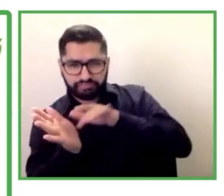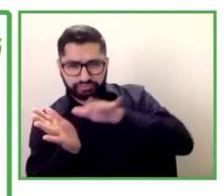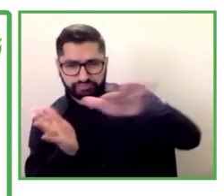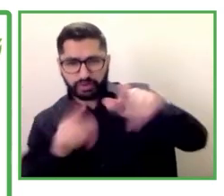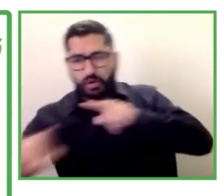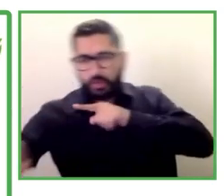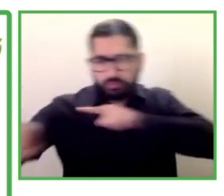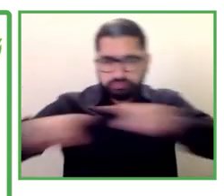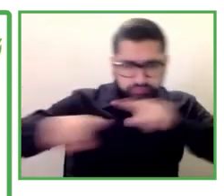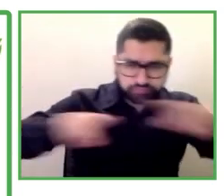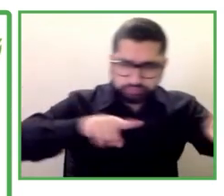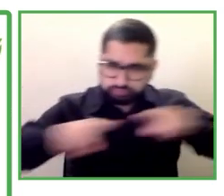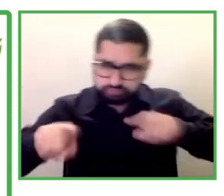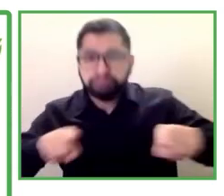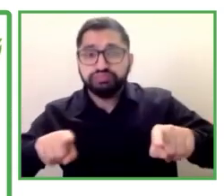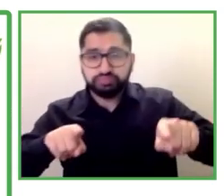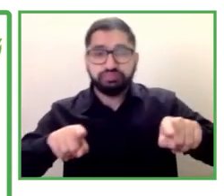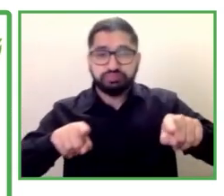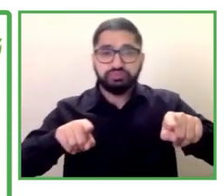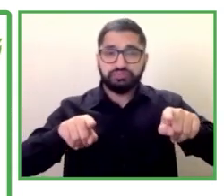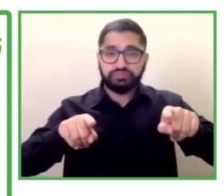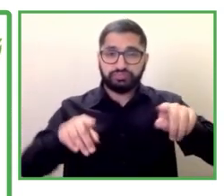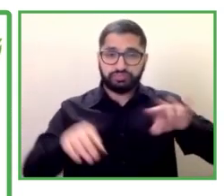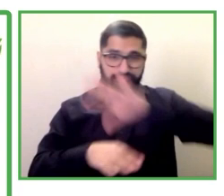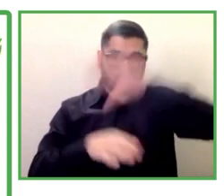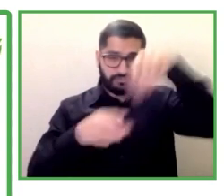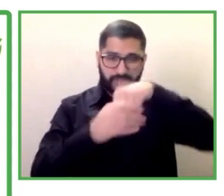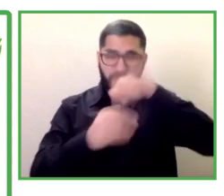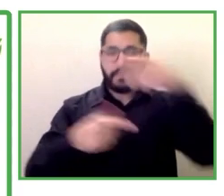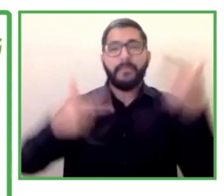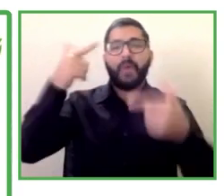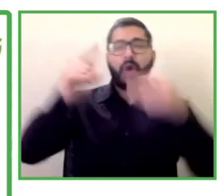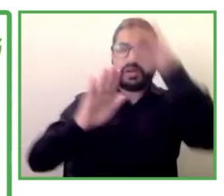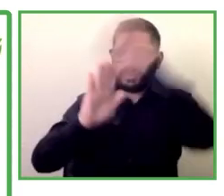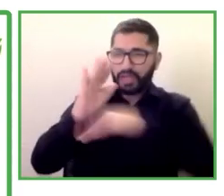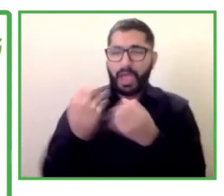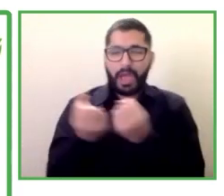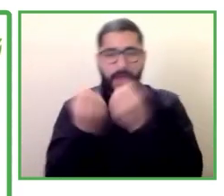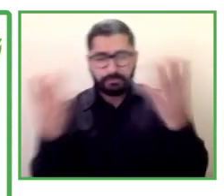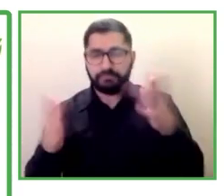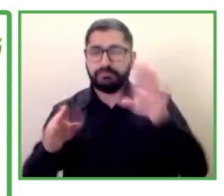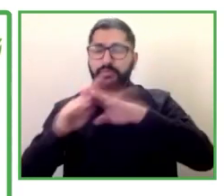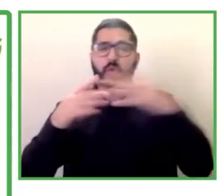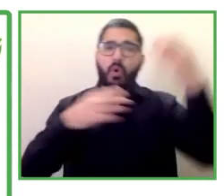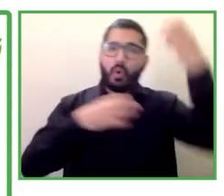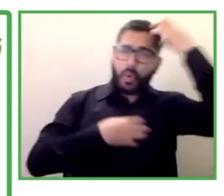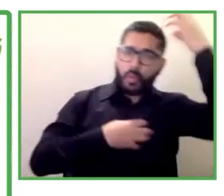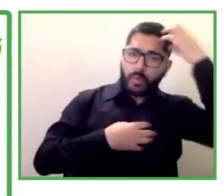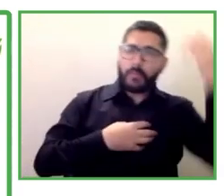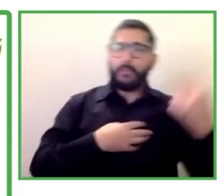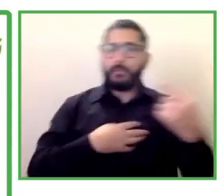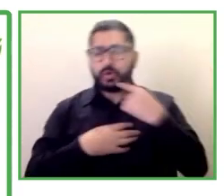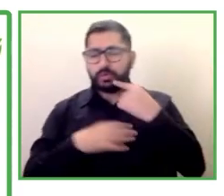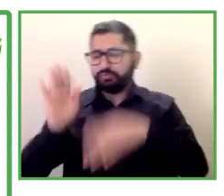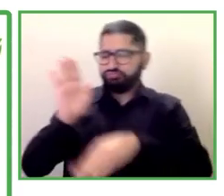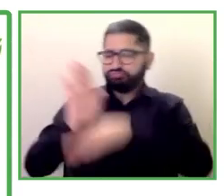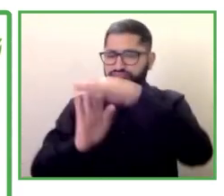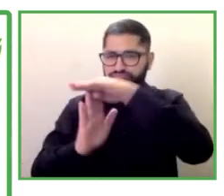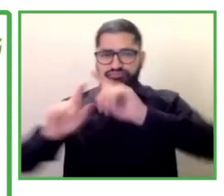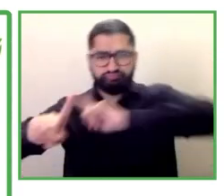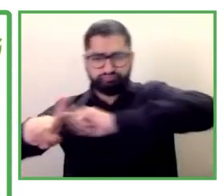muchísimos alcaldes y gobernadores en distintos niveles entonces les ayudamos en distintos